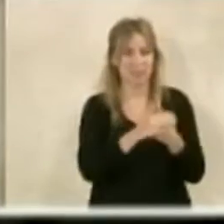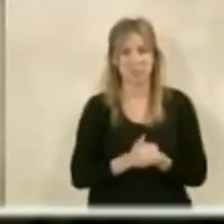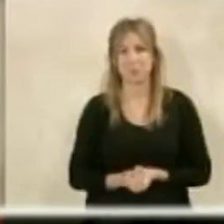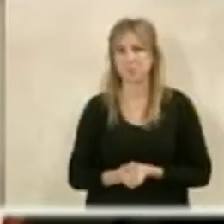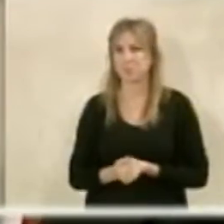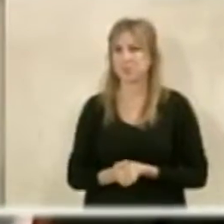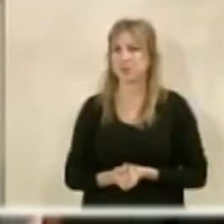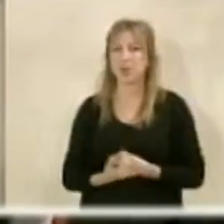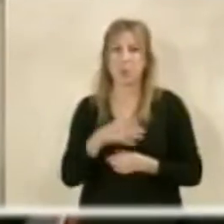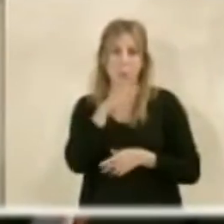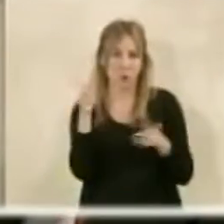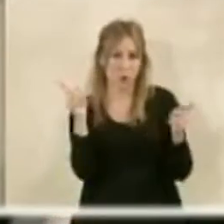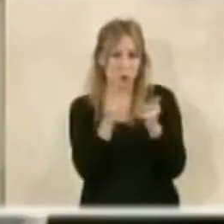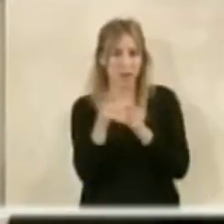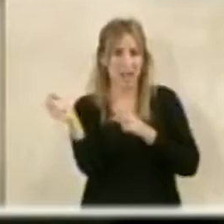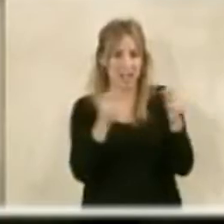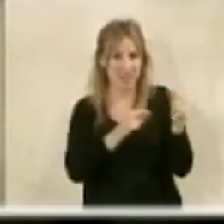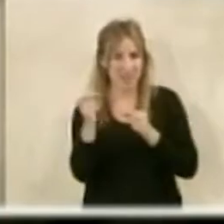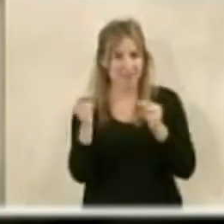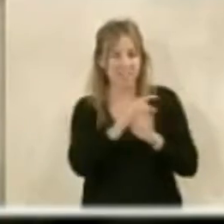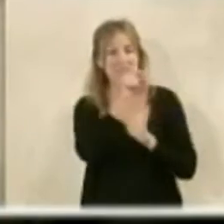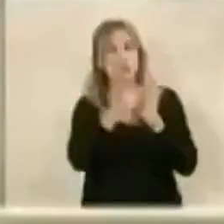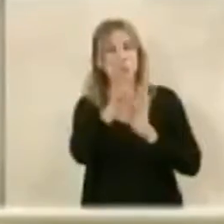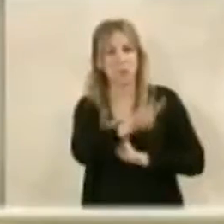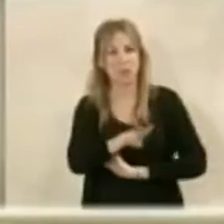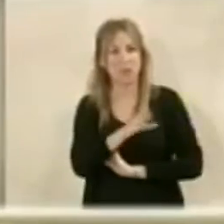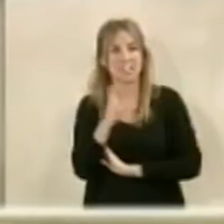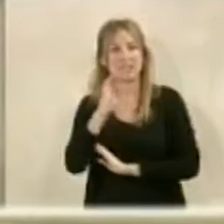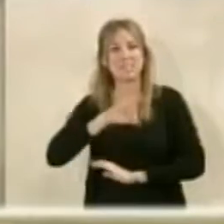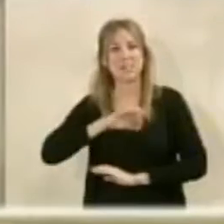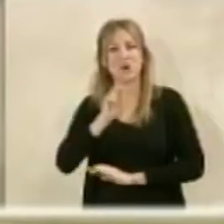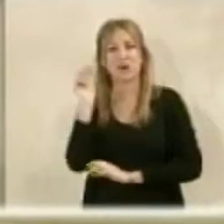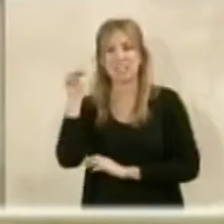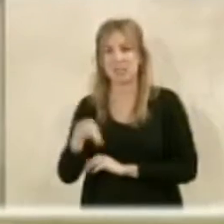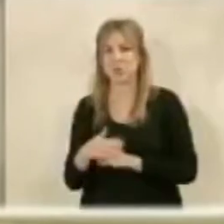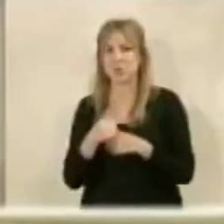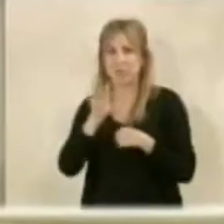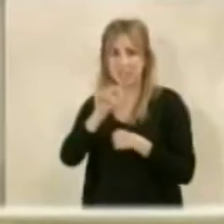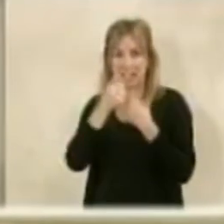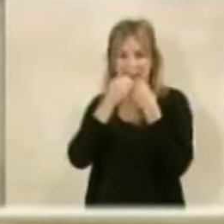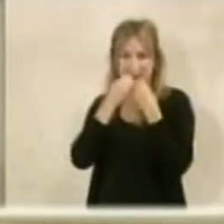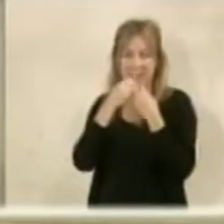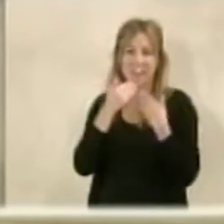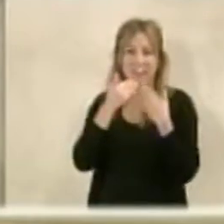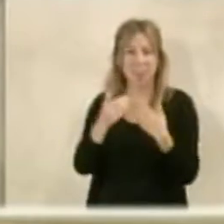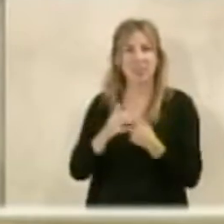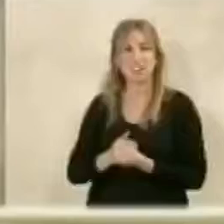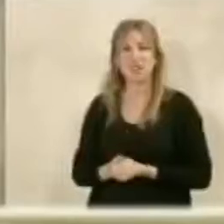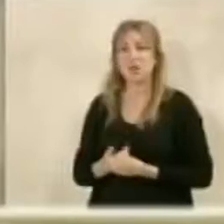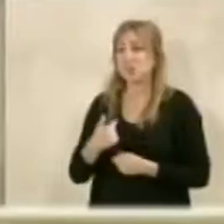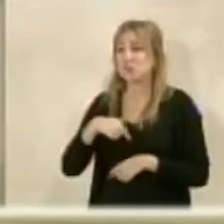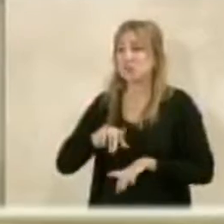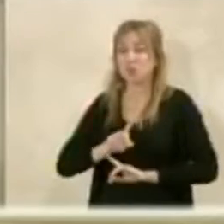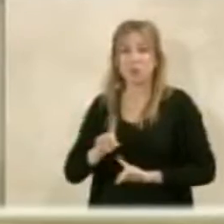Navas, por concluir el debate del segundo punto de del día, señor Castellón. Sí, muchas gracias, señor alcalde. No, yo